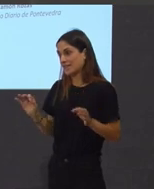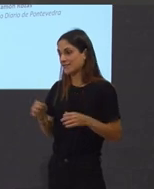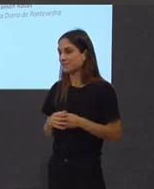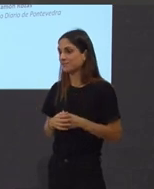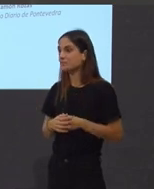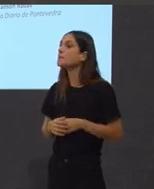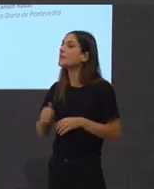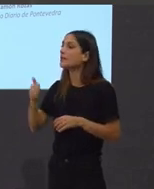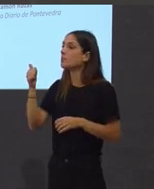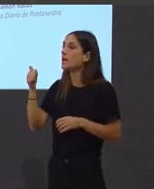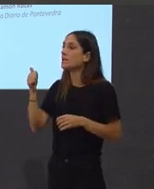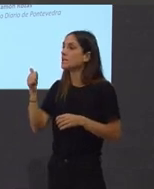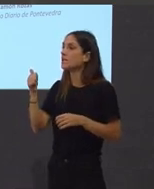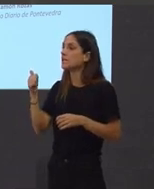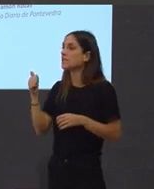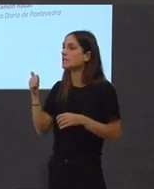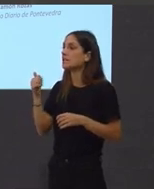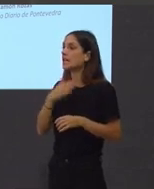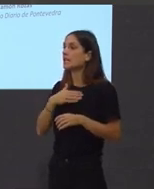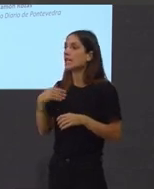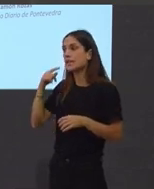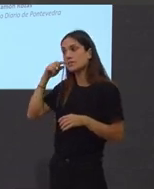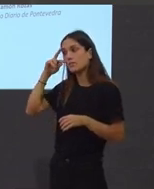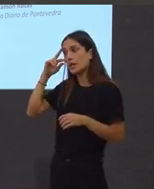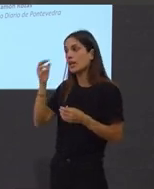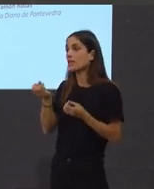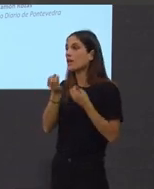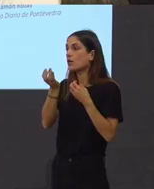Algo máis? Alguén que quera comentar a súa experiencia?